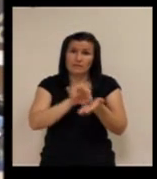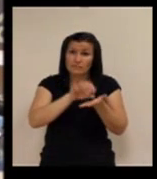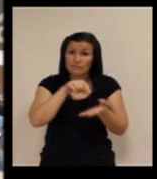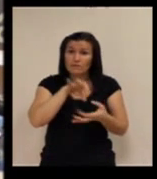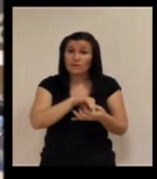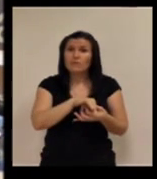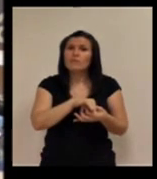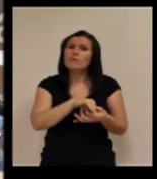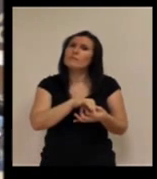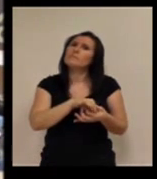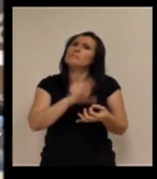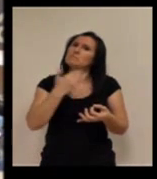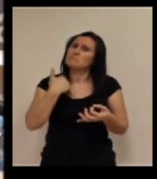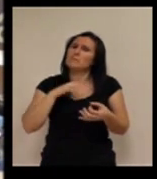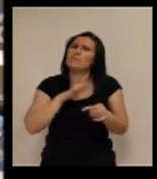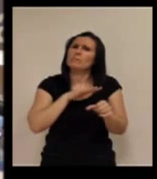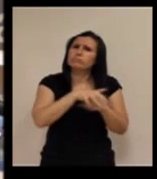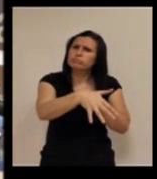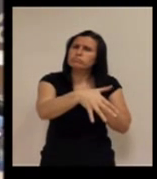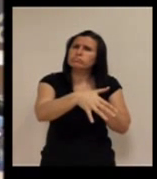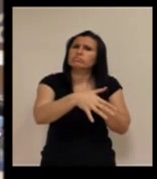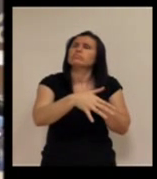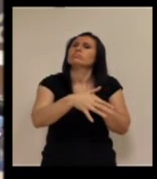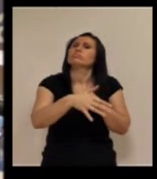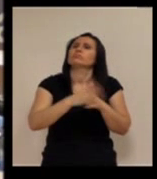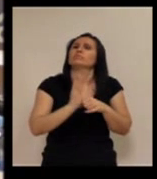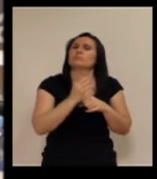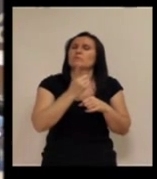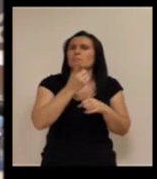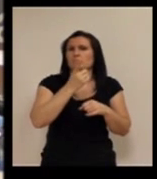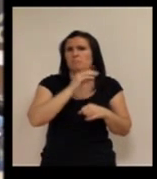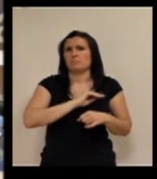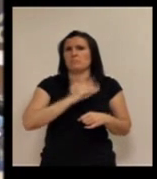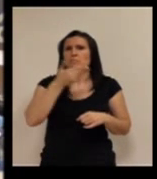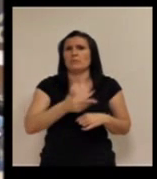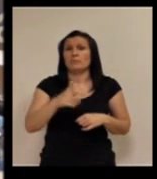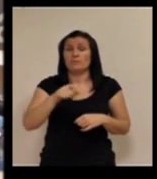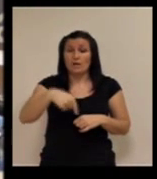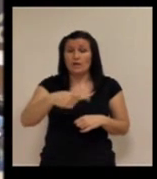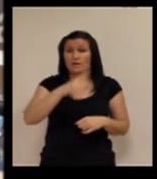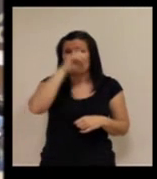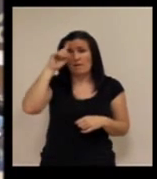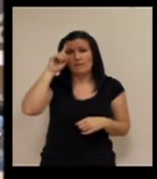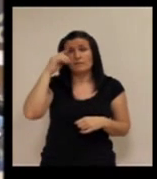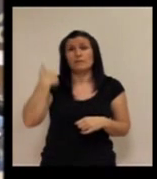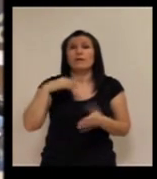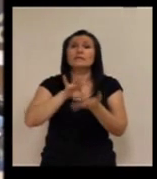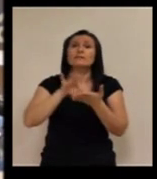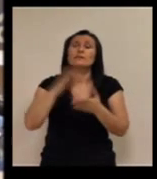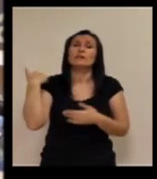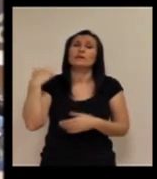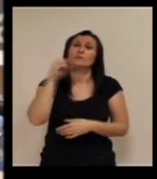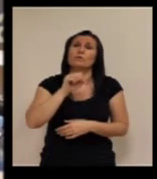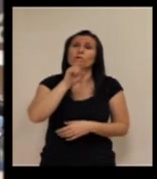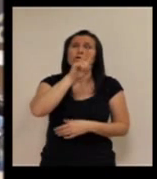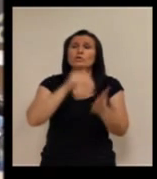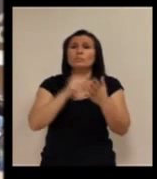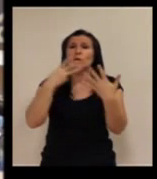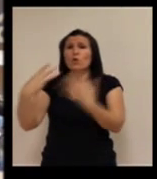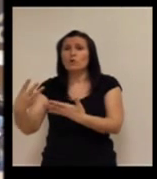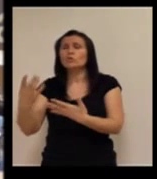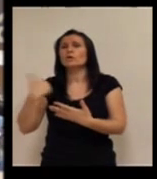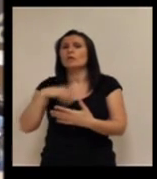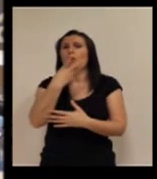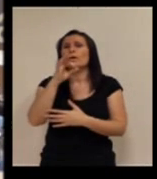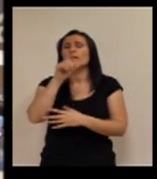un impacto importante. En nuestro caso, solamente en Madrid, que prestamos el servicio desde el año 2008, atendemos más de